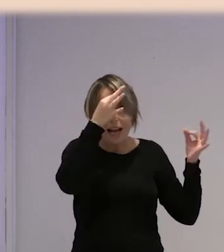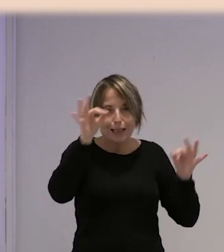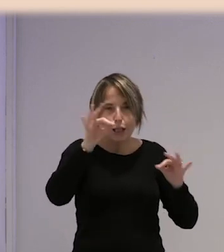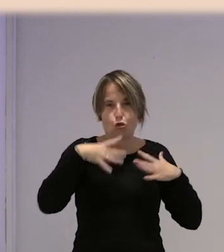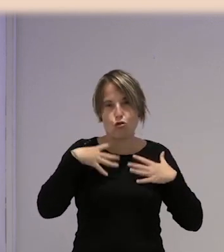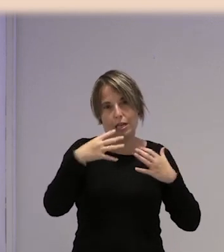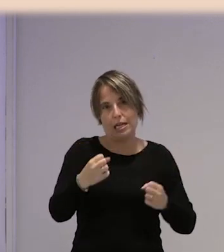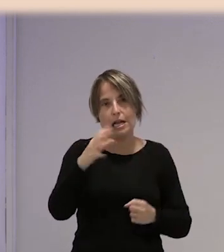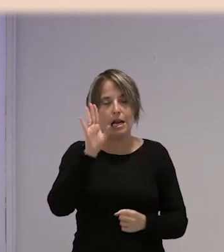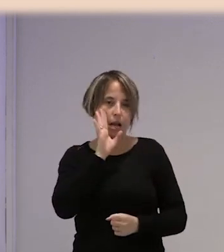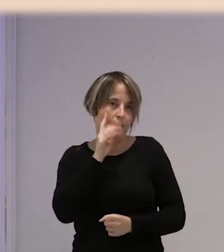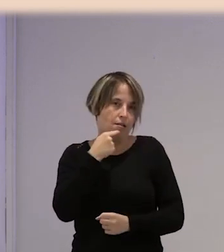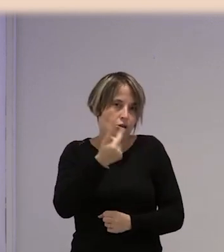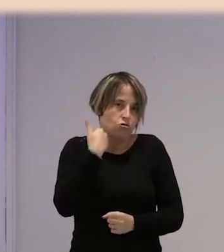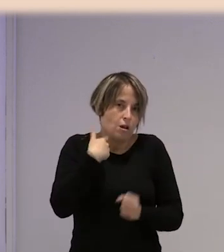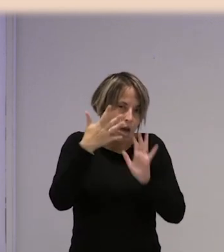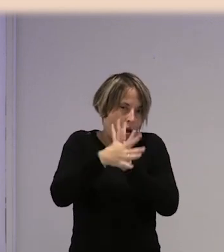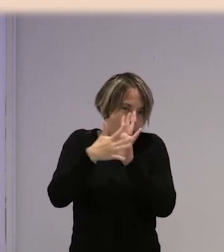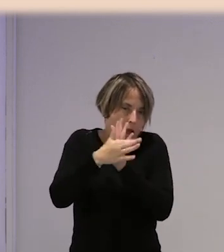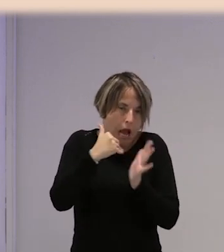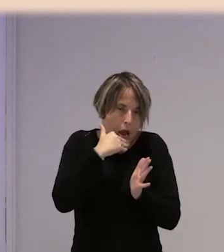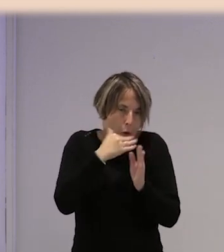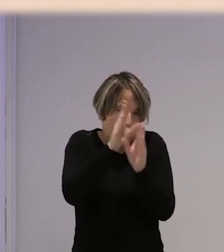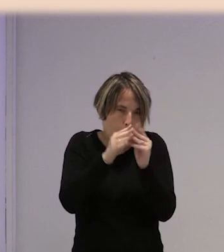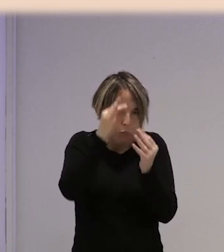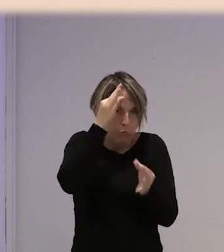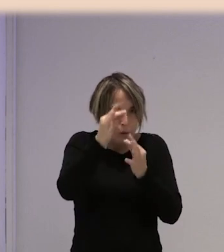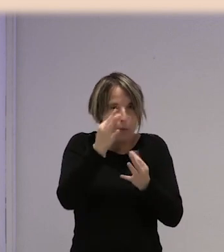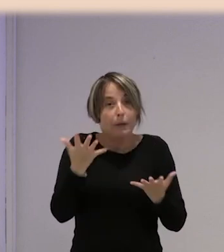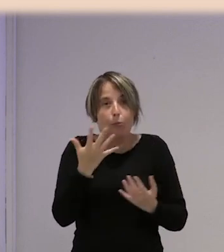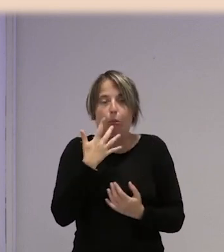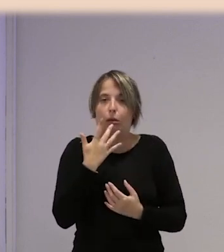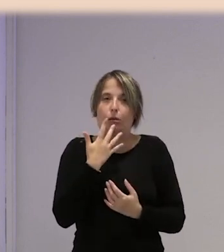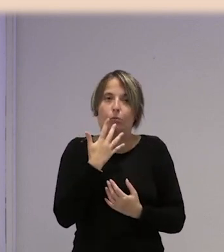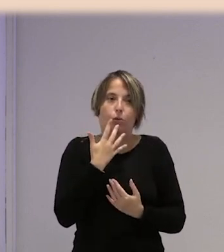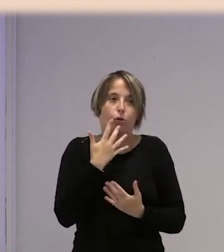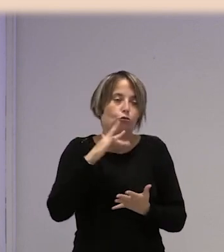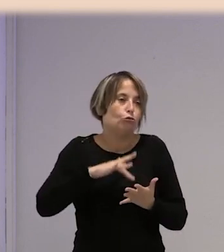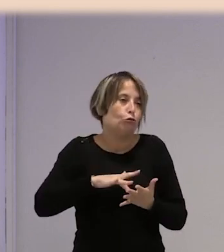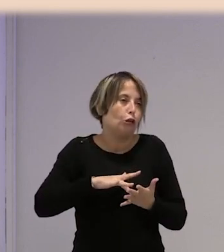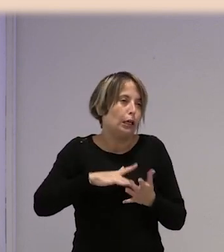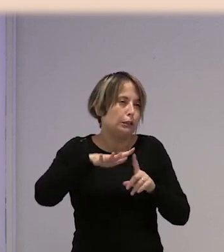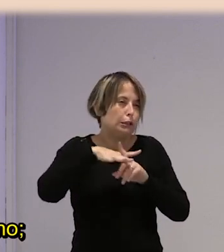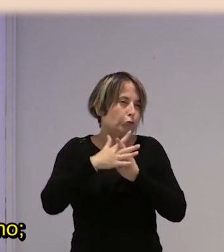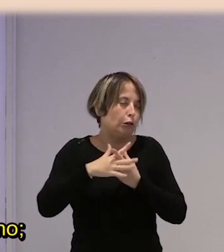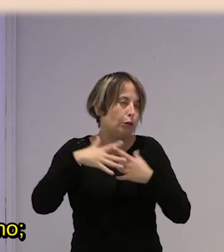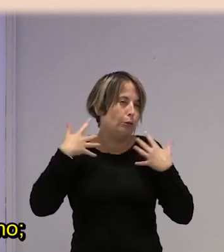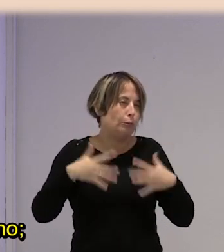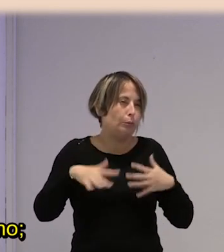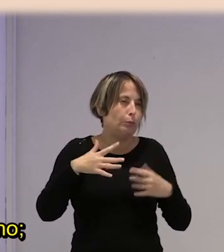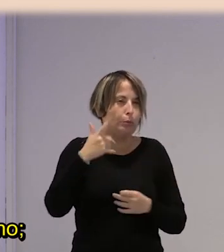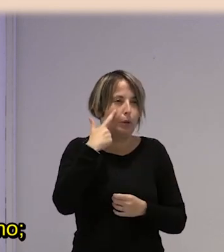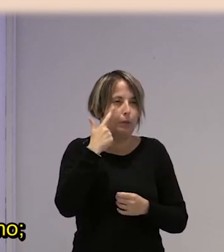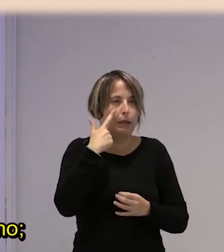algunas pinceladas, pero hay casos que son terroríficos. A mí me habéis